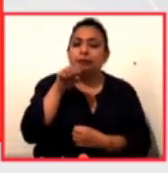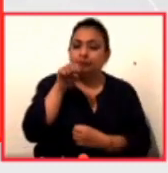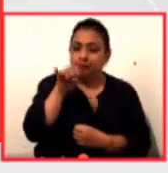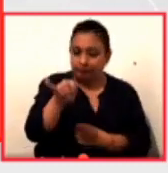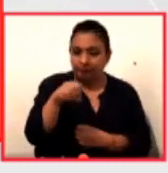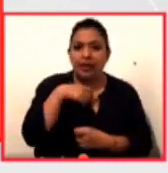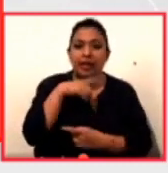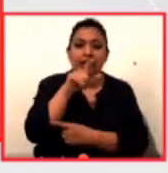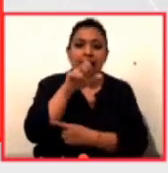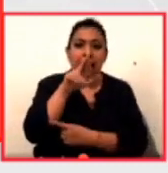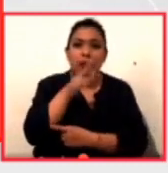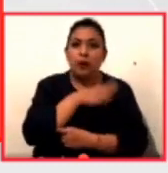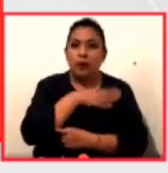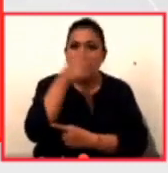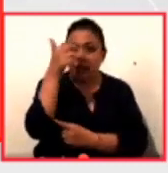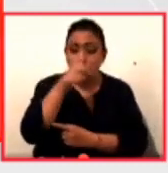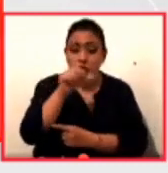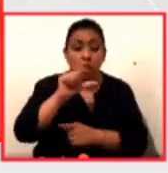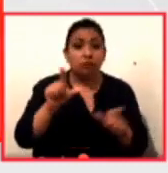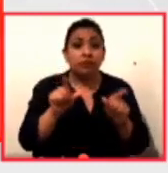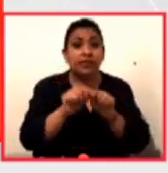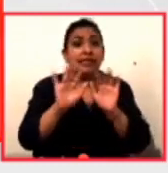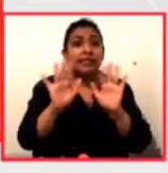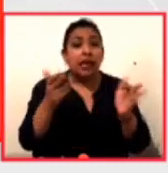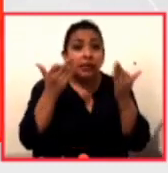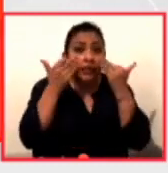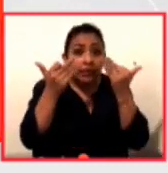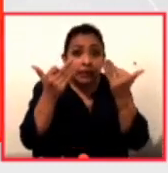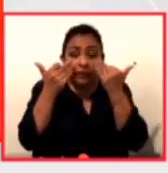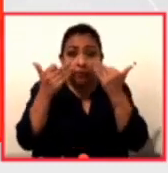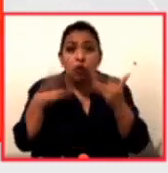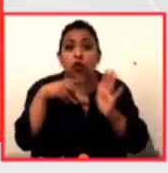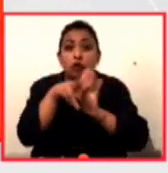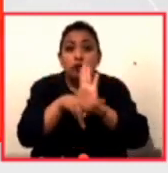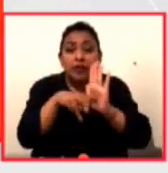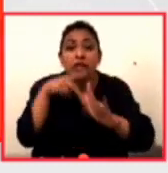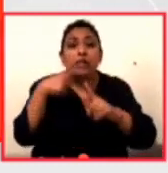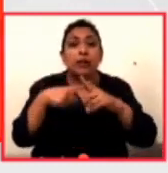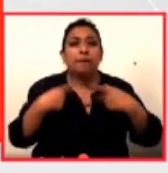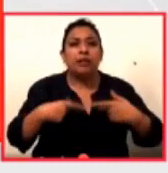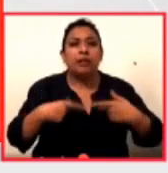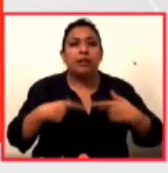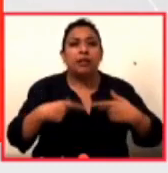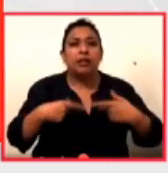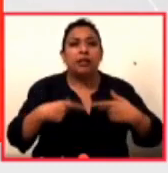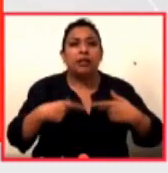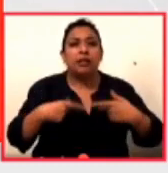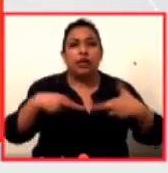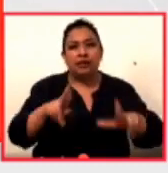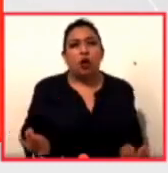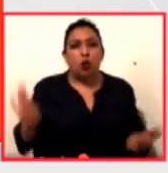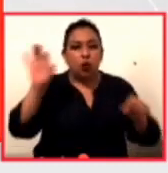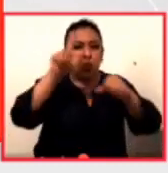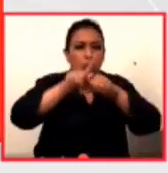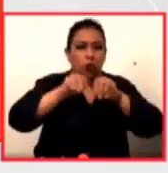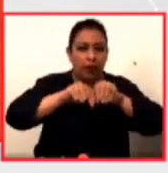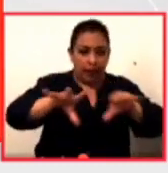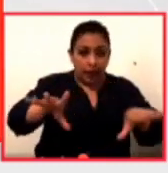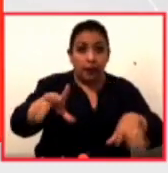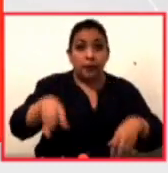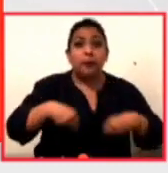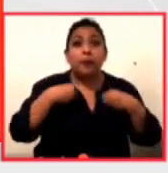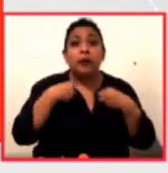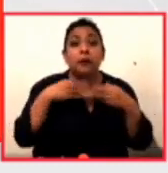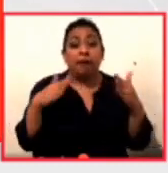Laura. Buenas noches. Hemos concluido los testimonios en video de nuestros representantes de la Díazpora Cultural que viven en el